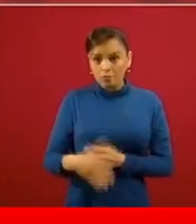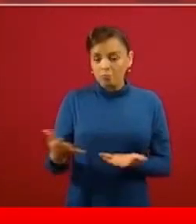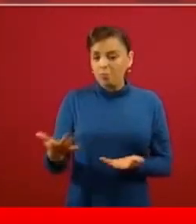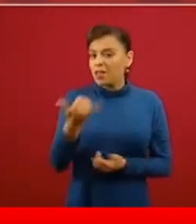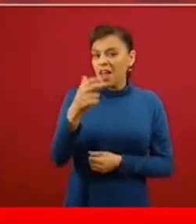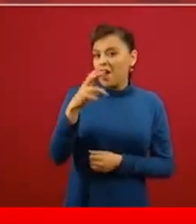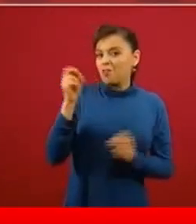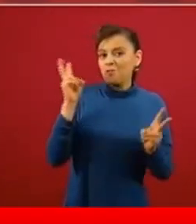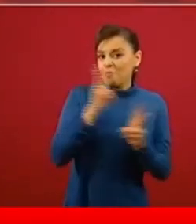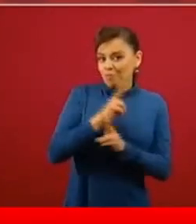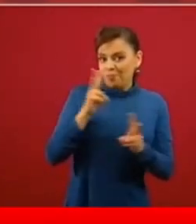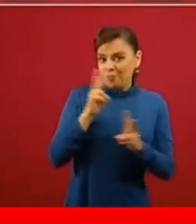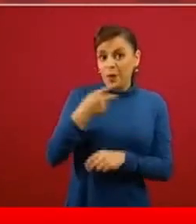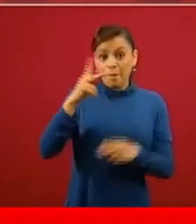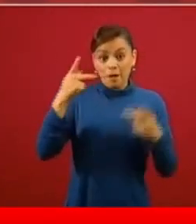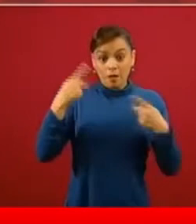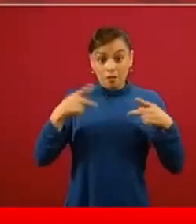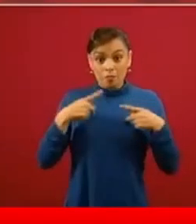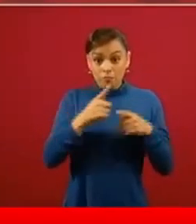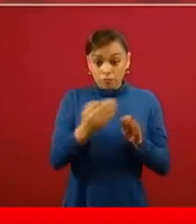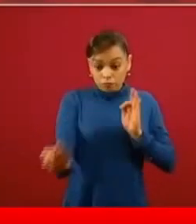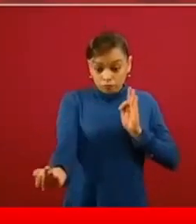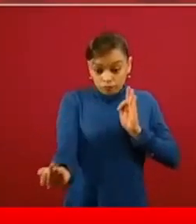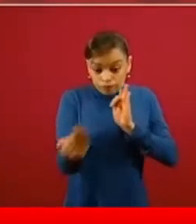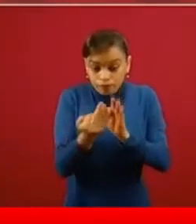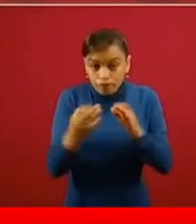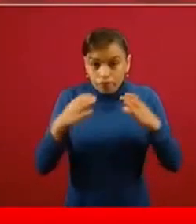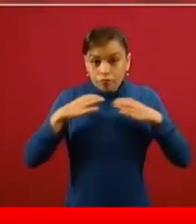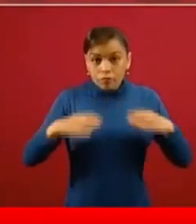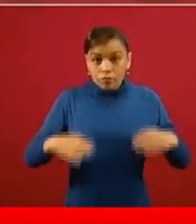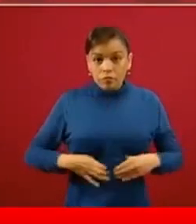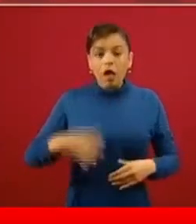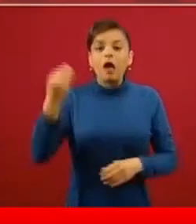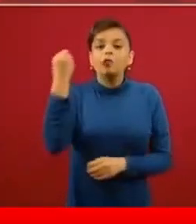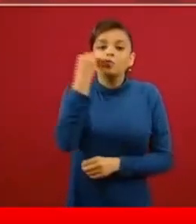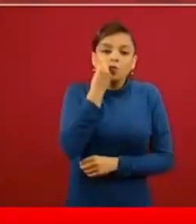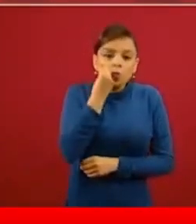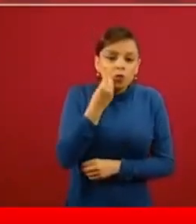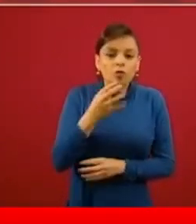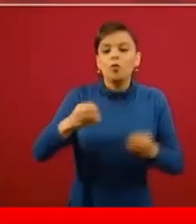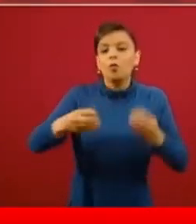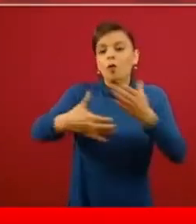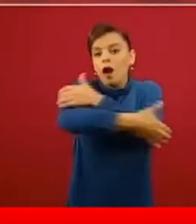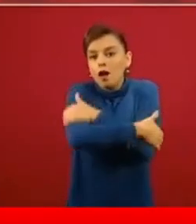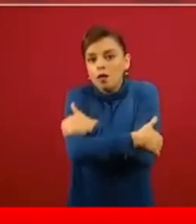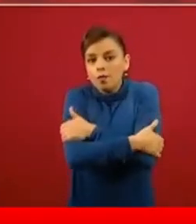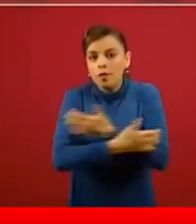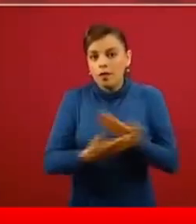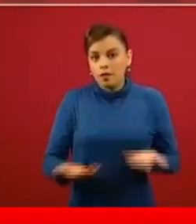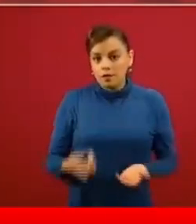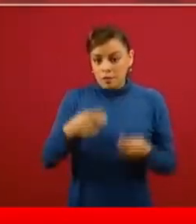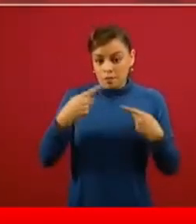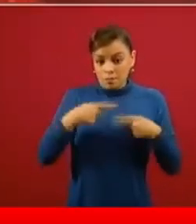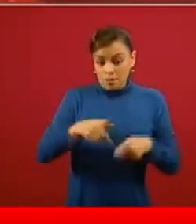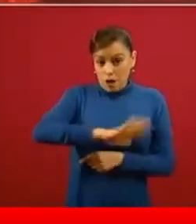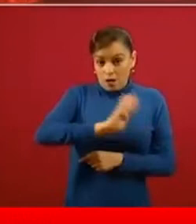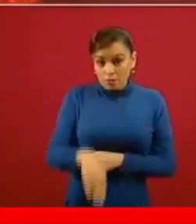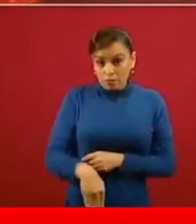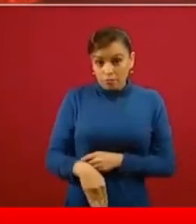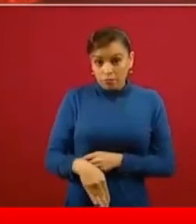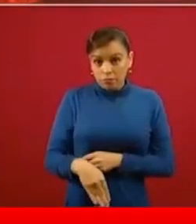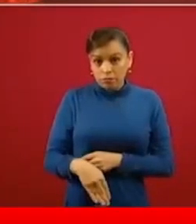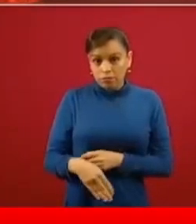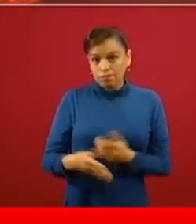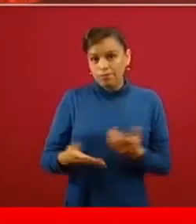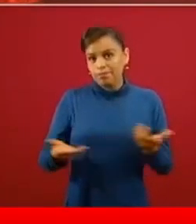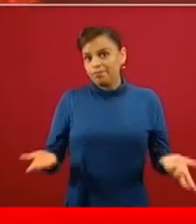personas se acercan al cuerpo, se acercan al cuerpo, besan el cuerpo, abrazan el cuerpo, como puede ocurrir y es legítimo que ocurra,